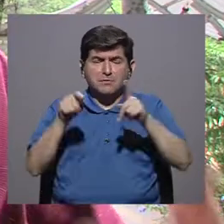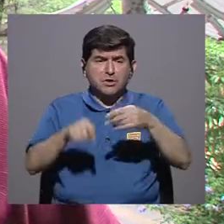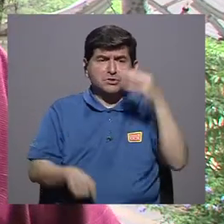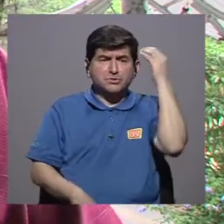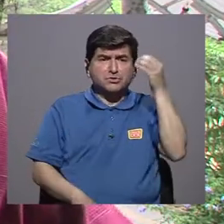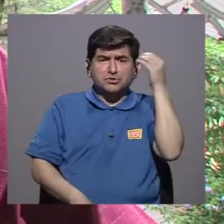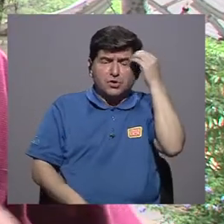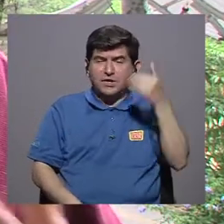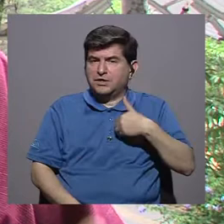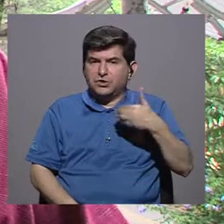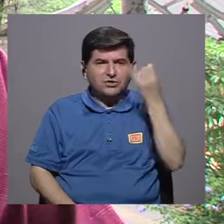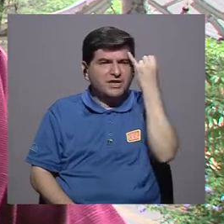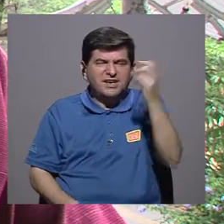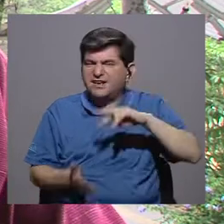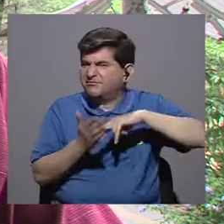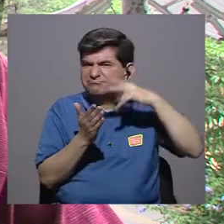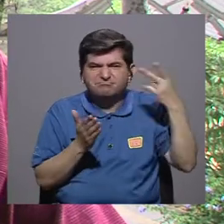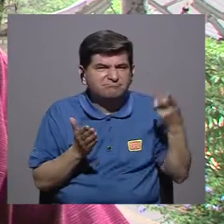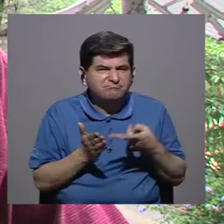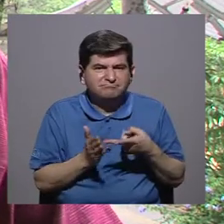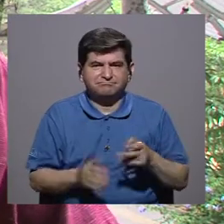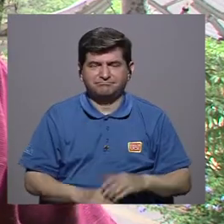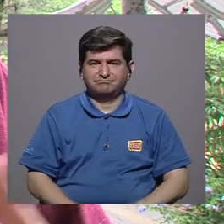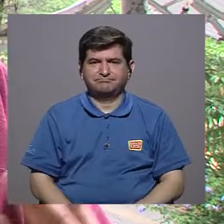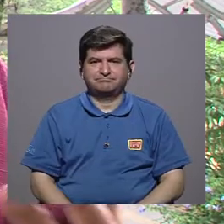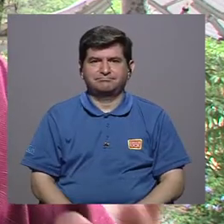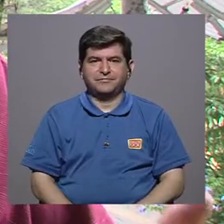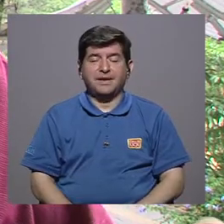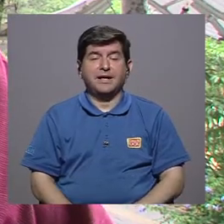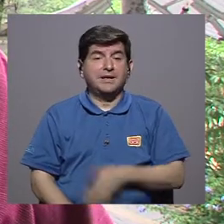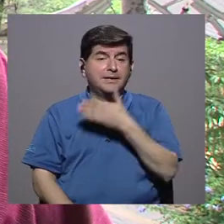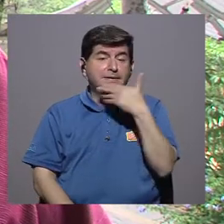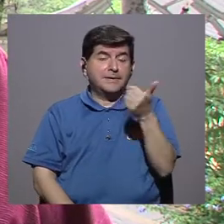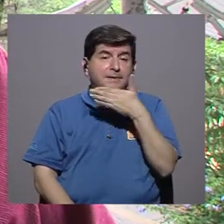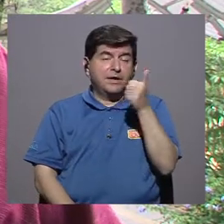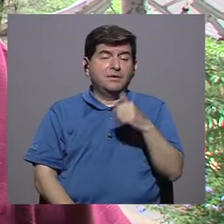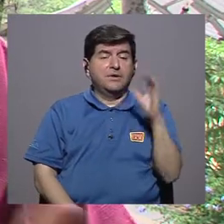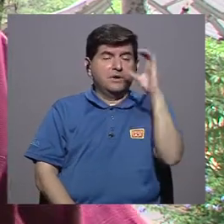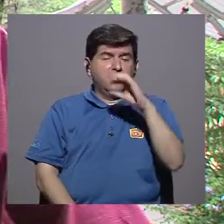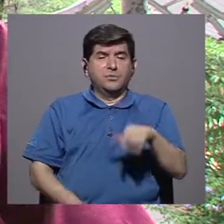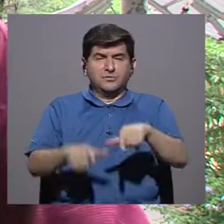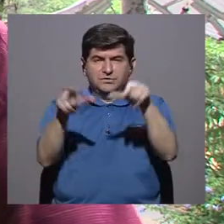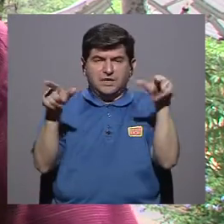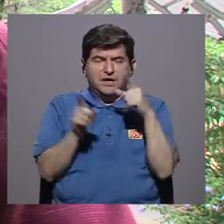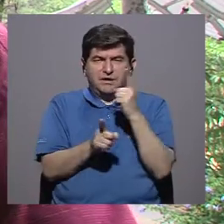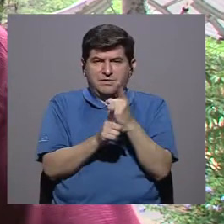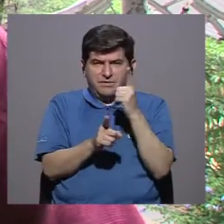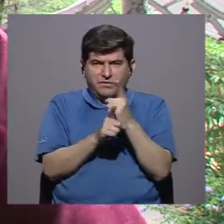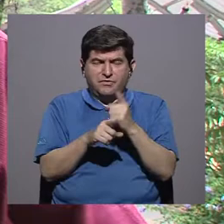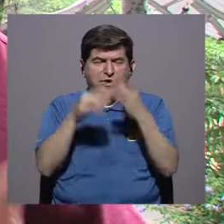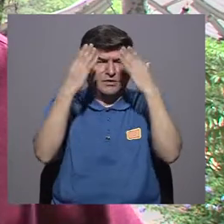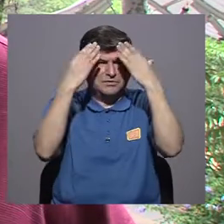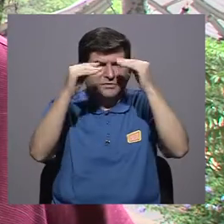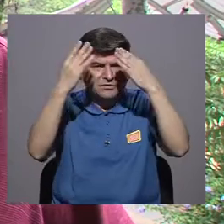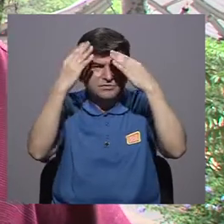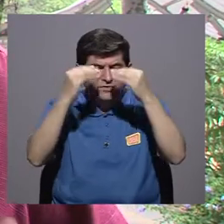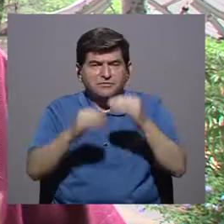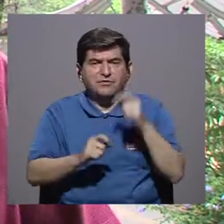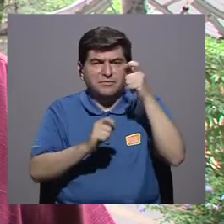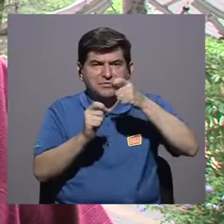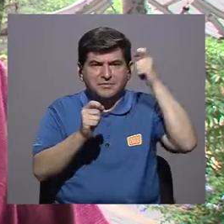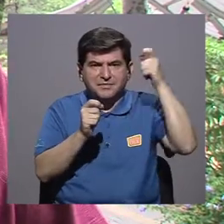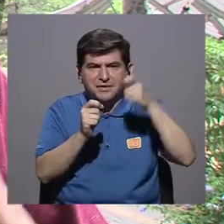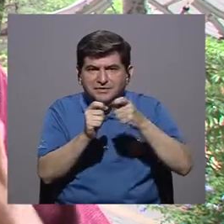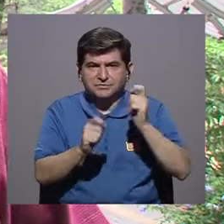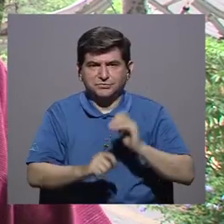Mucha gente opina sin tener idea de qué se trata. Y lo óptimo sería que busquen un sitio adecuado si quieren informarse